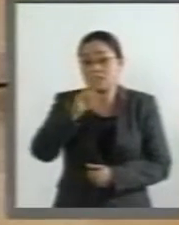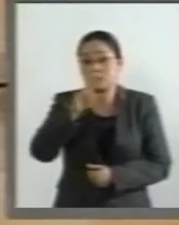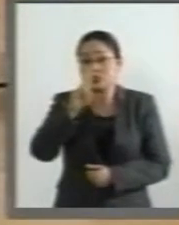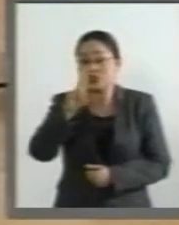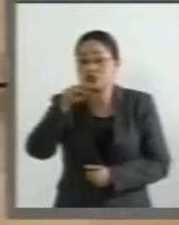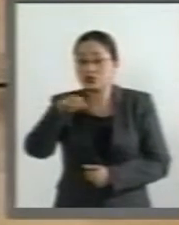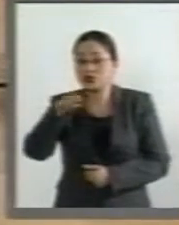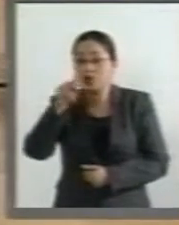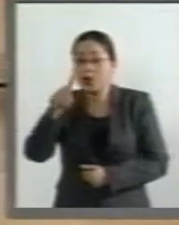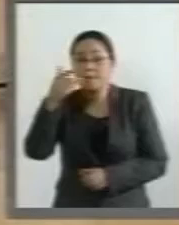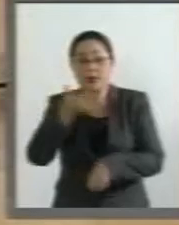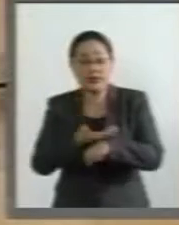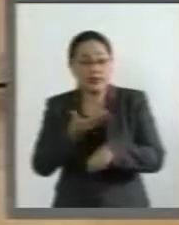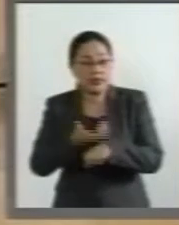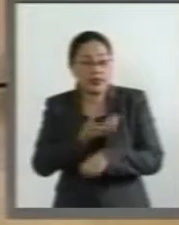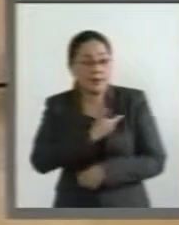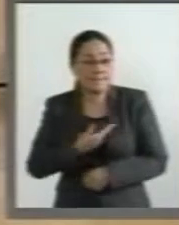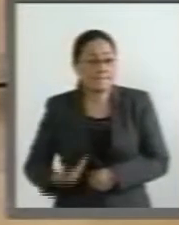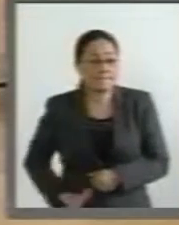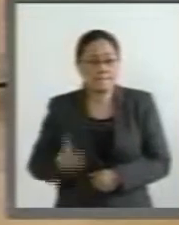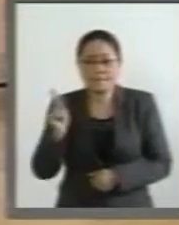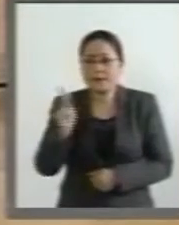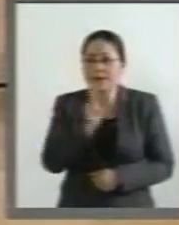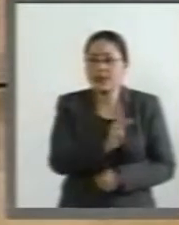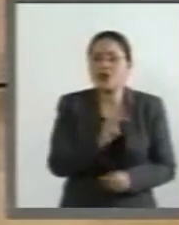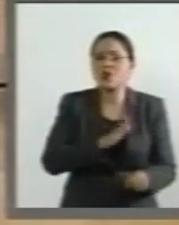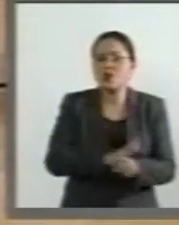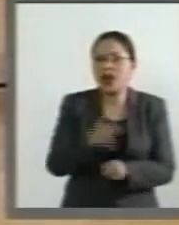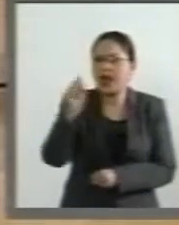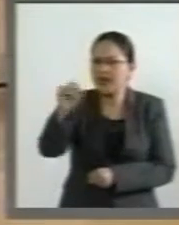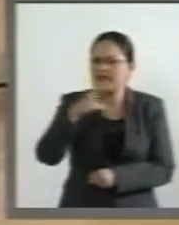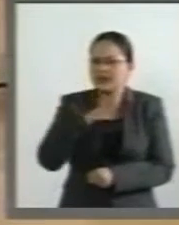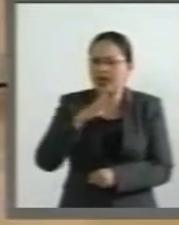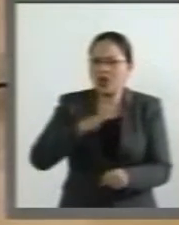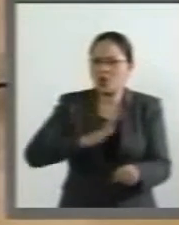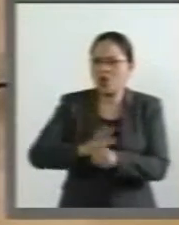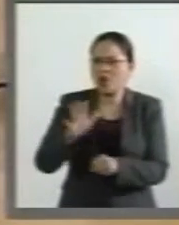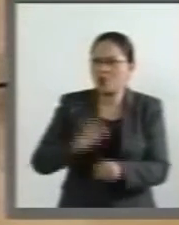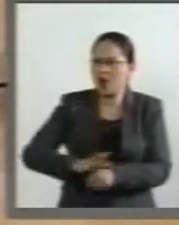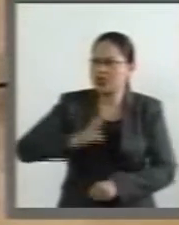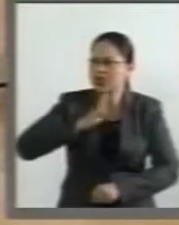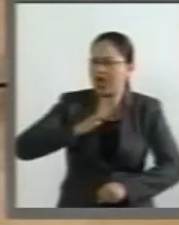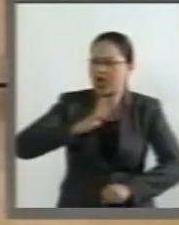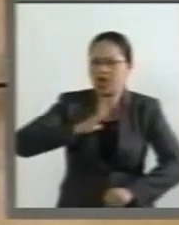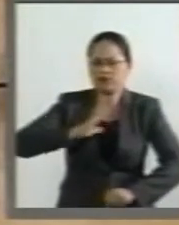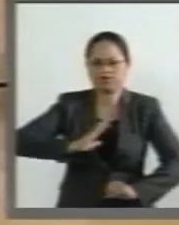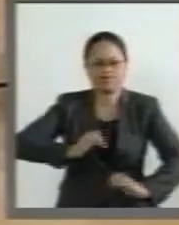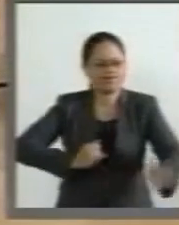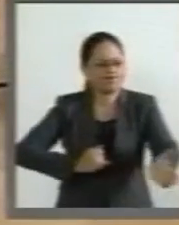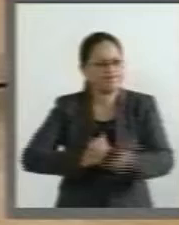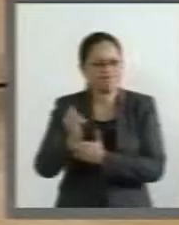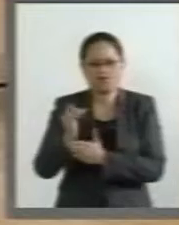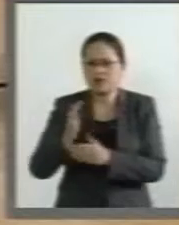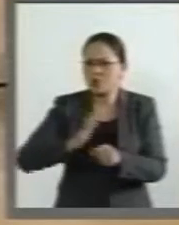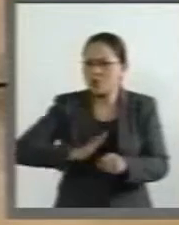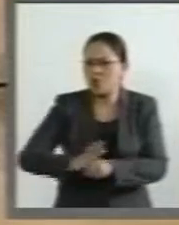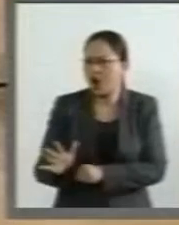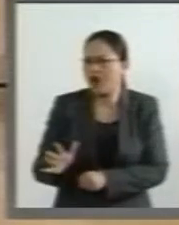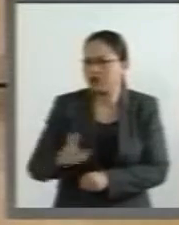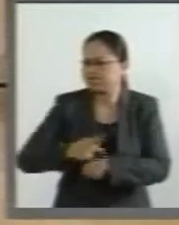de una similitud, ya se puso una navaja de dos o de tres pulgadas